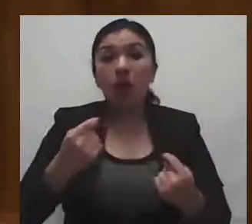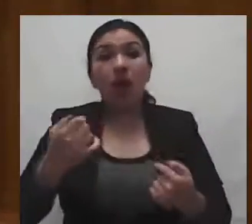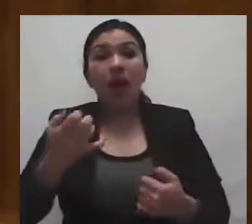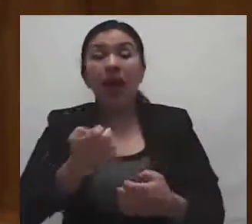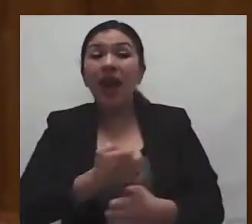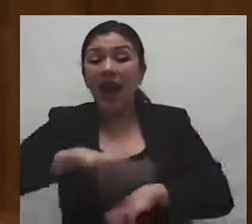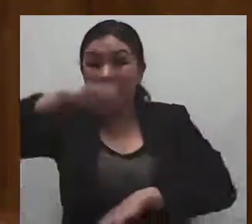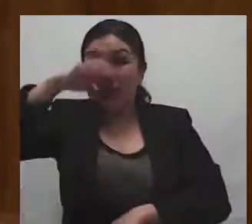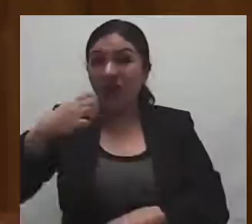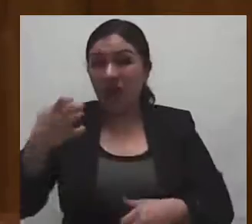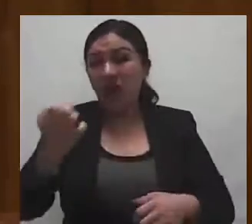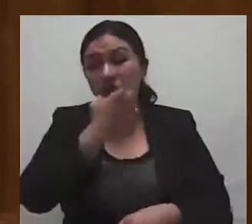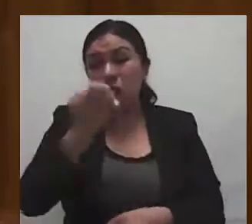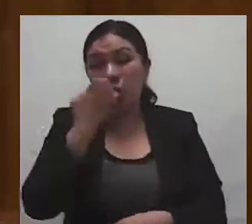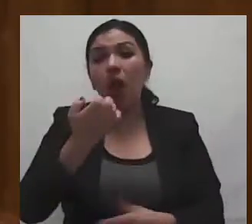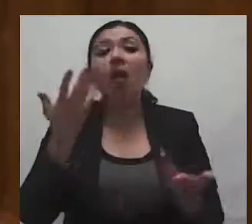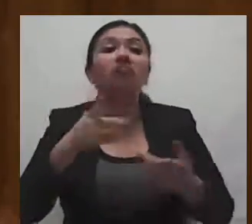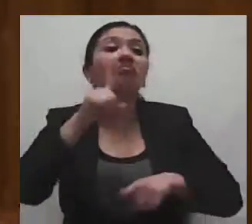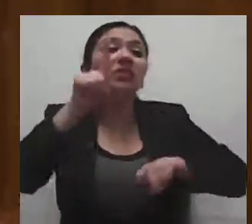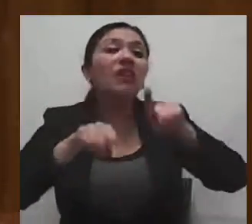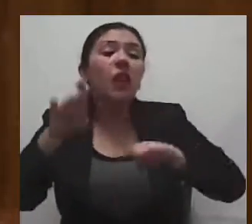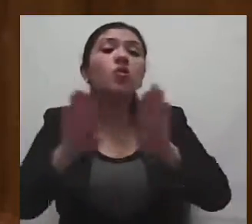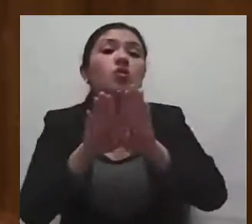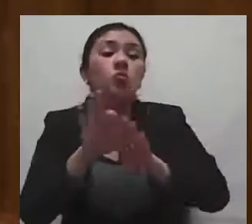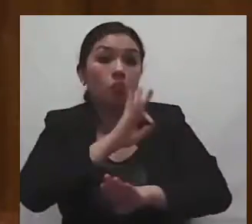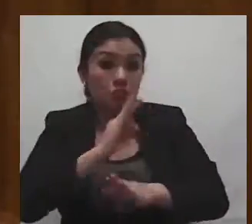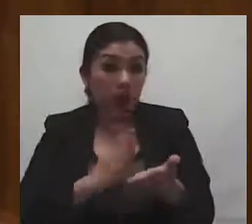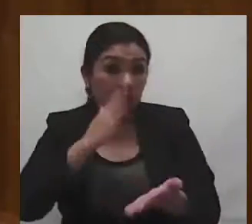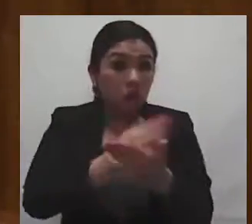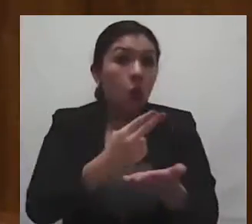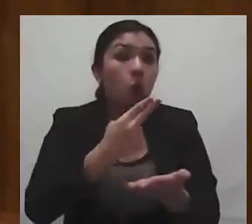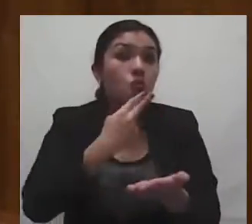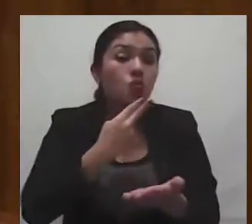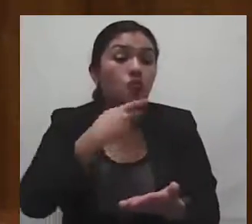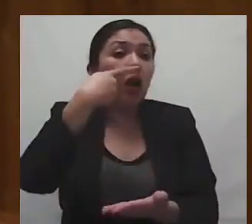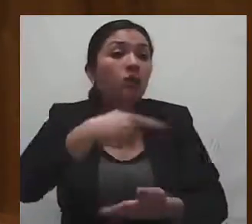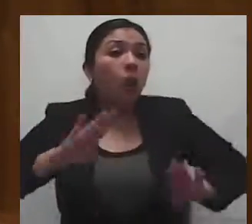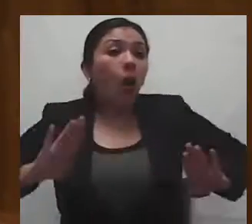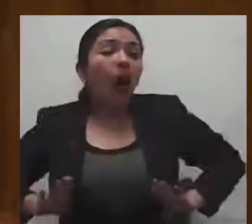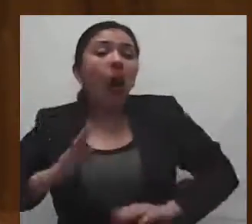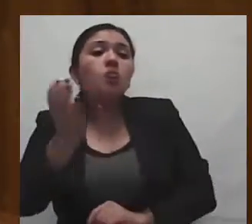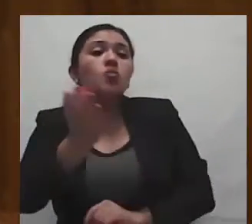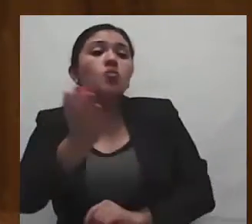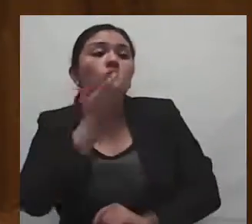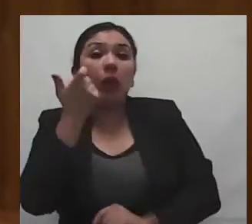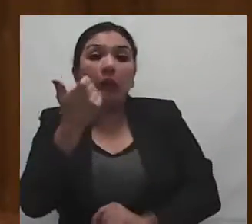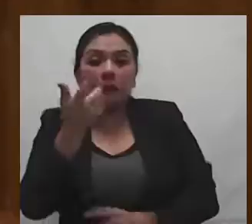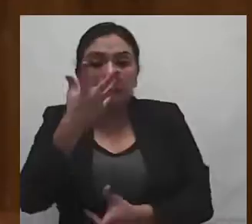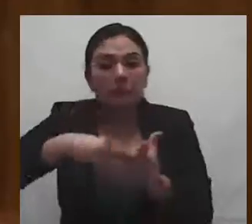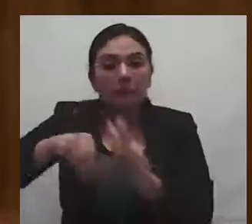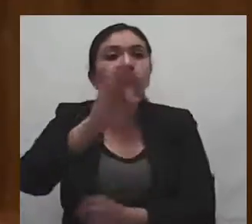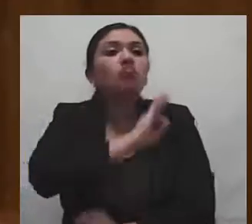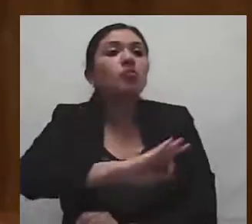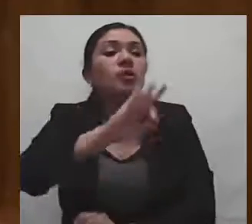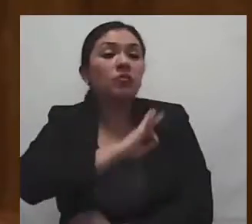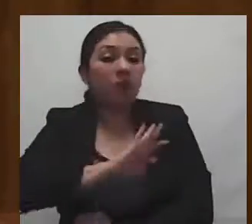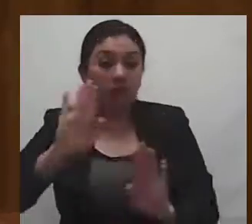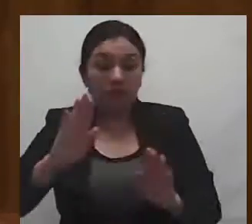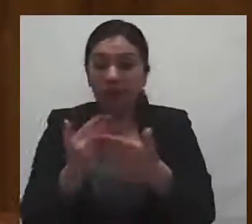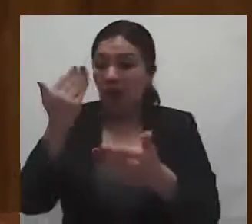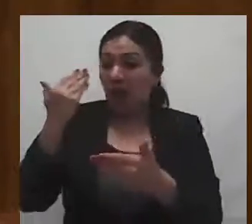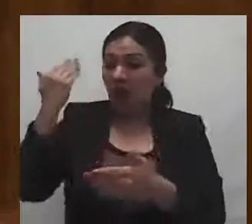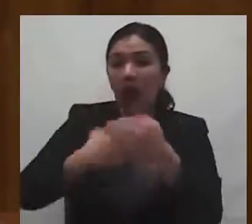varía dependiendo de su acceso a los alimentos, costumbres y posibilidad económica. En los últimos años se ha